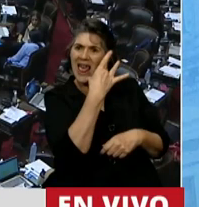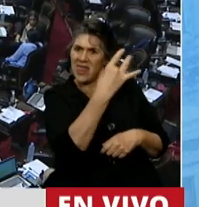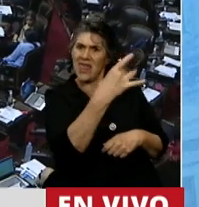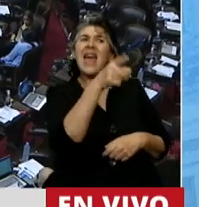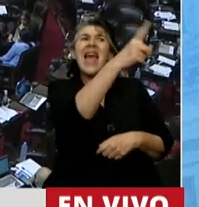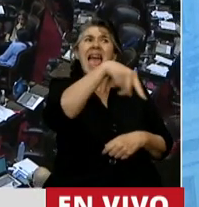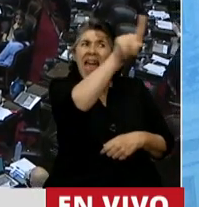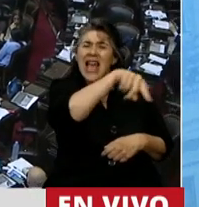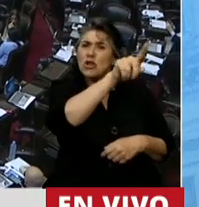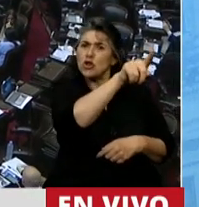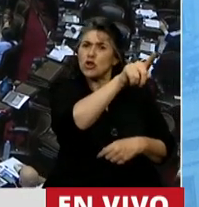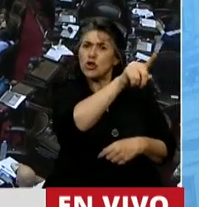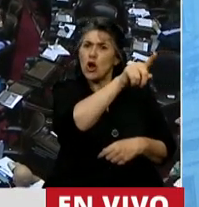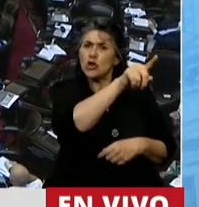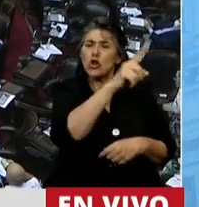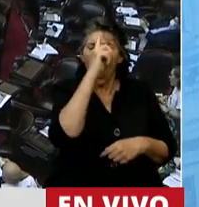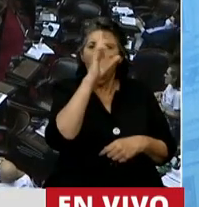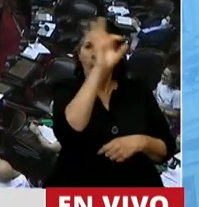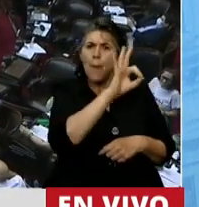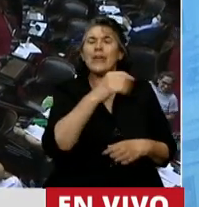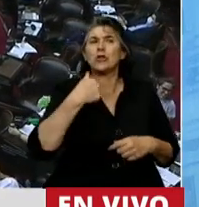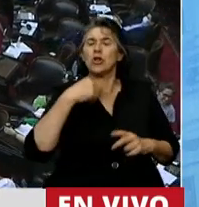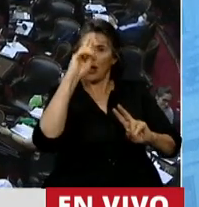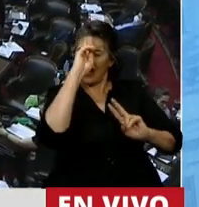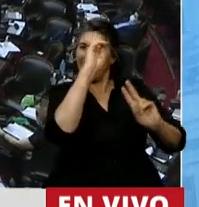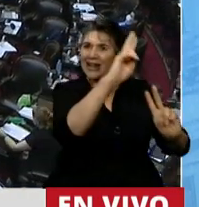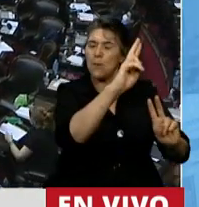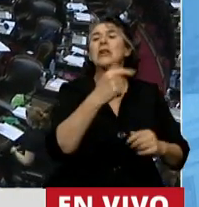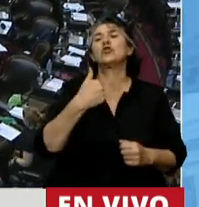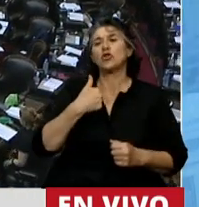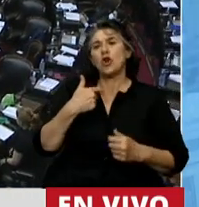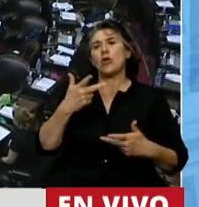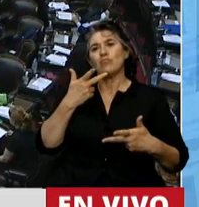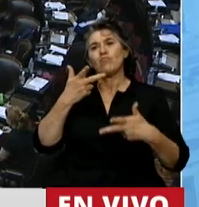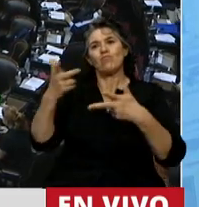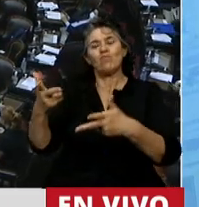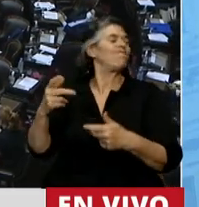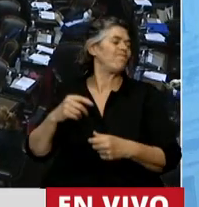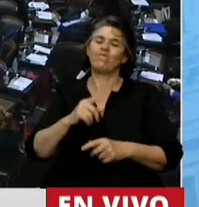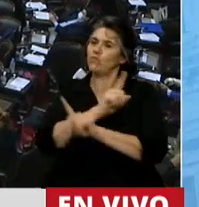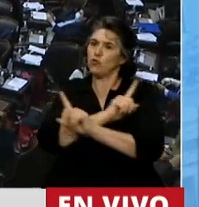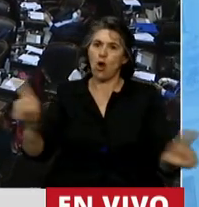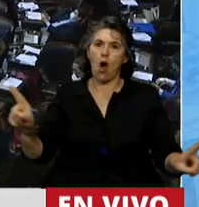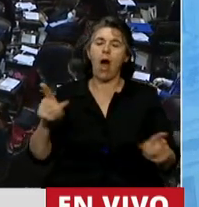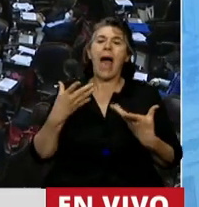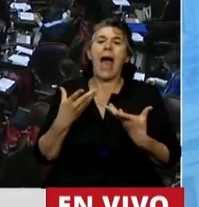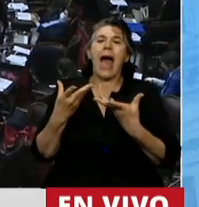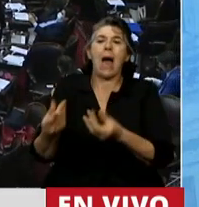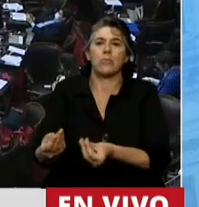que en esta representación nosotros no apoyamos